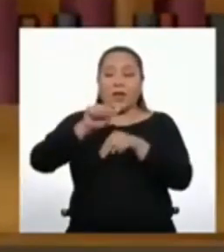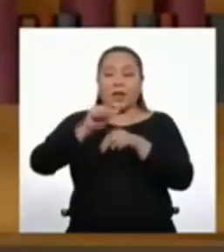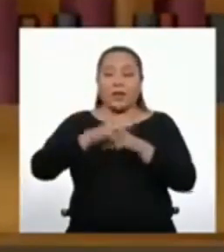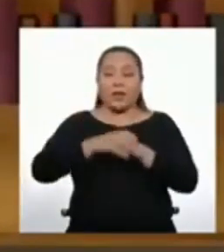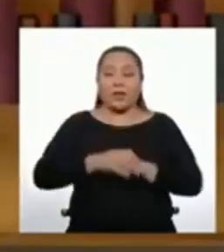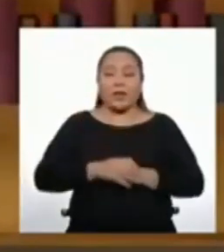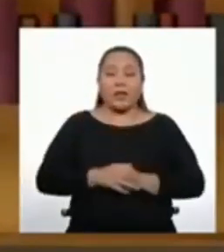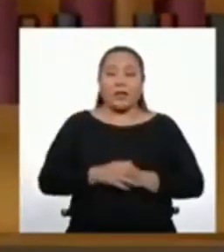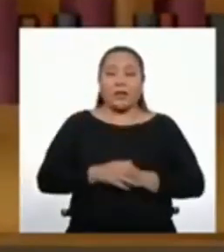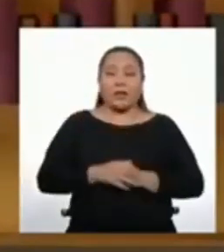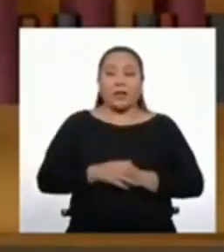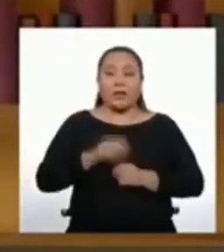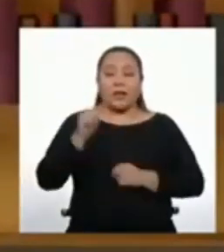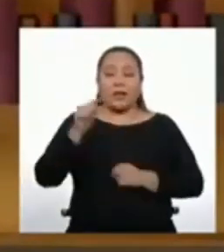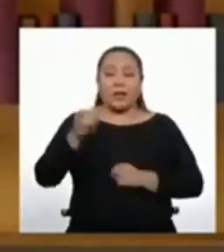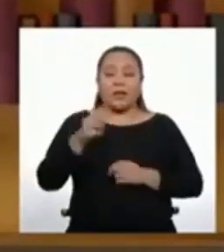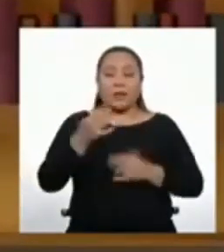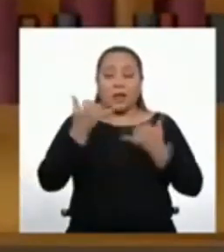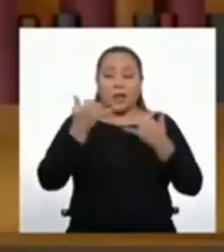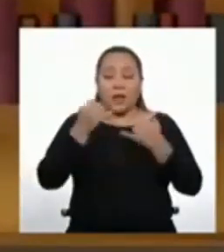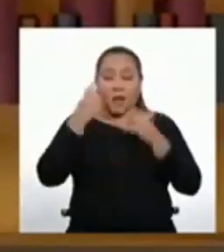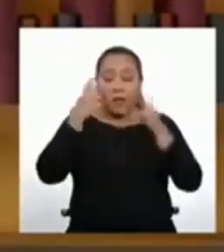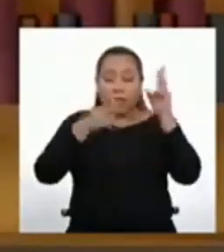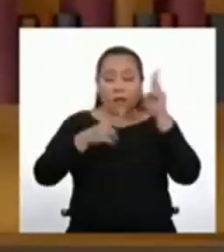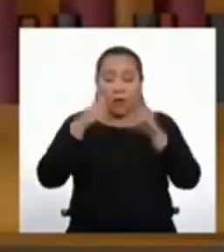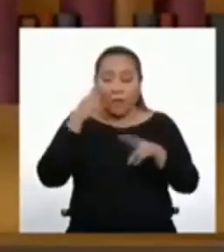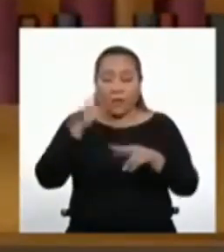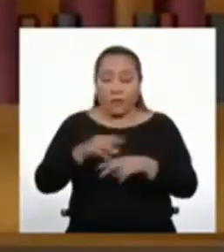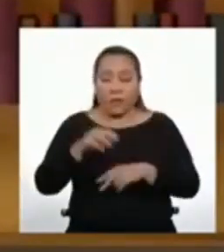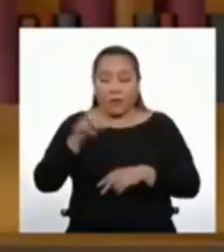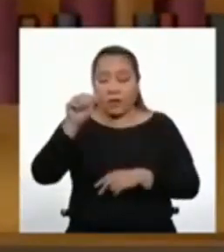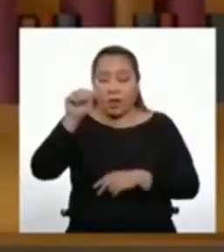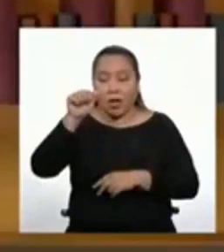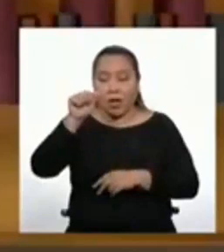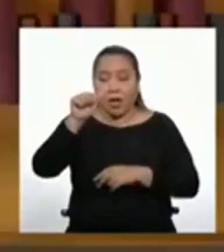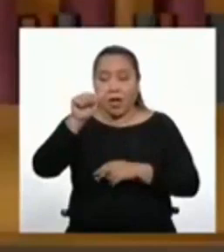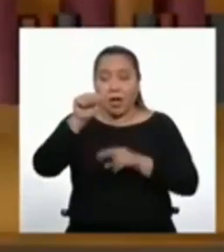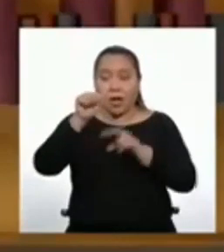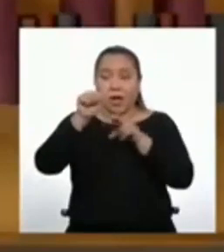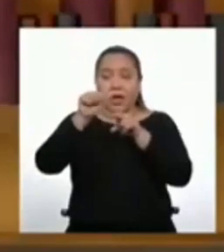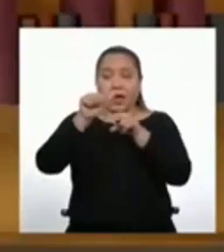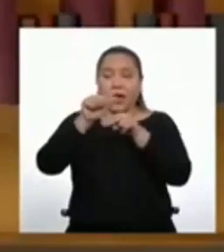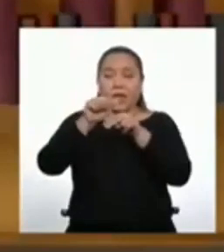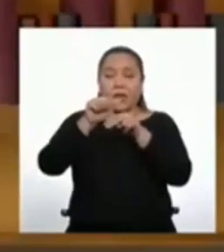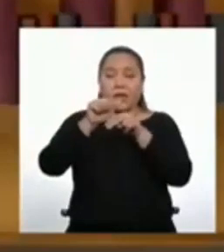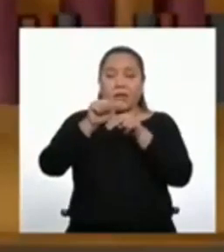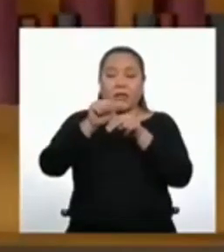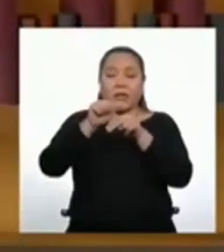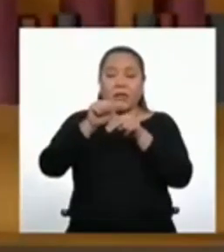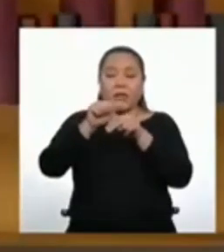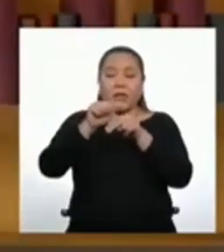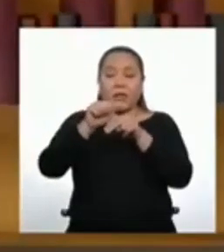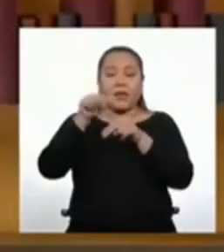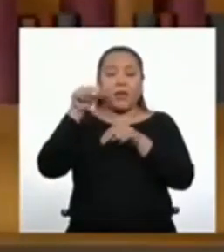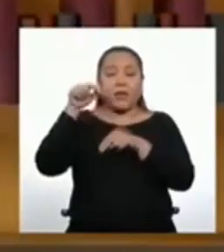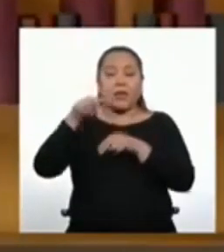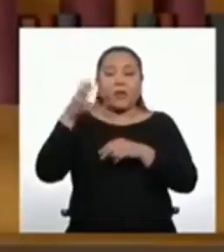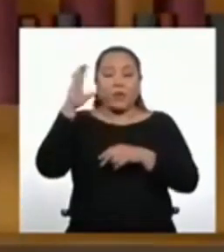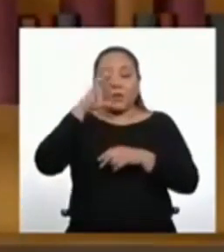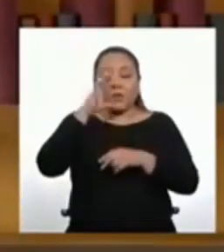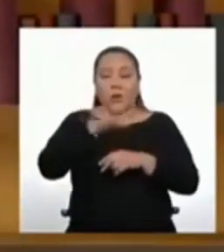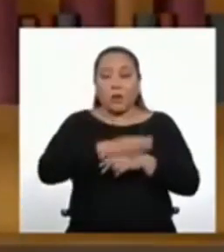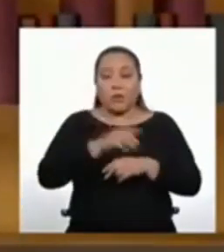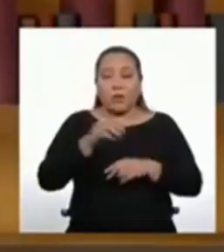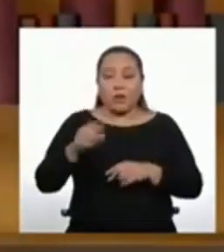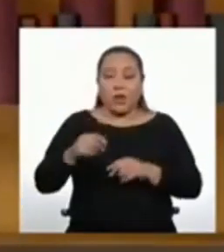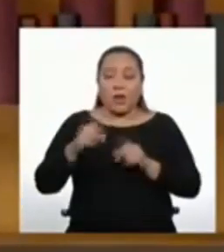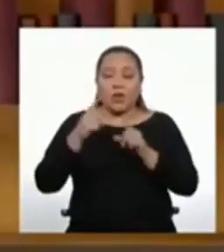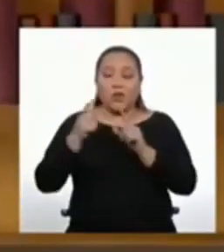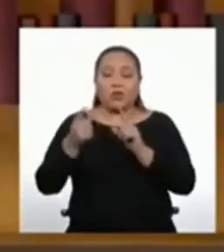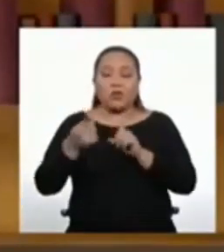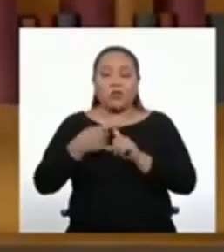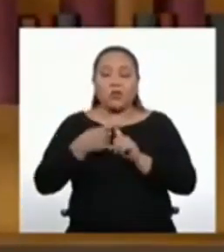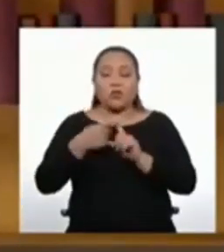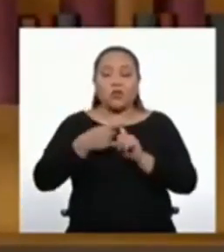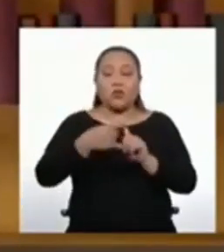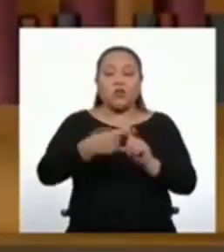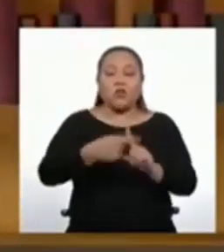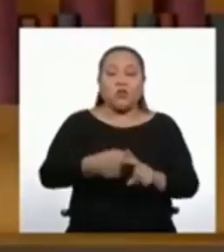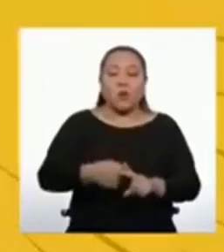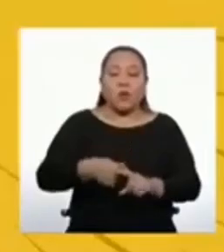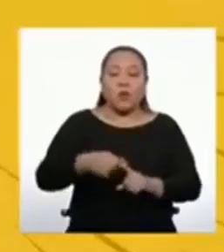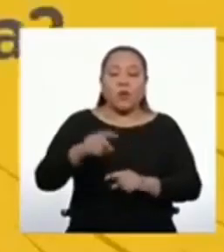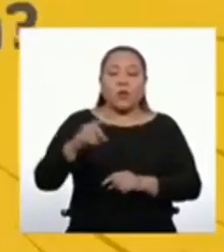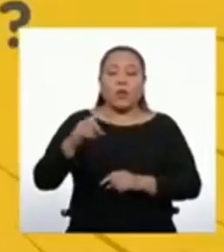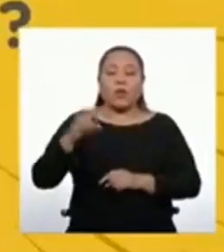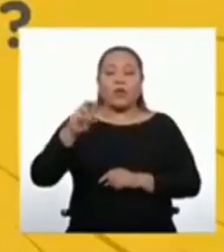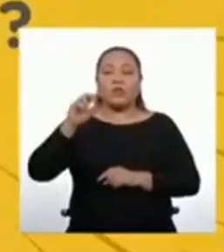de razón aritmética, ahora vemos que ese sub n es lo que buscamos. La suma de los n primeros términos de la